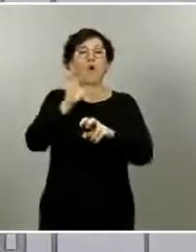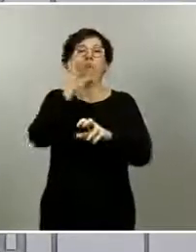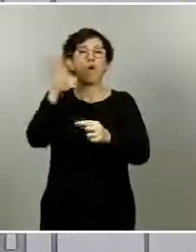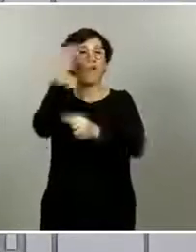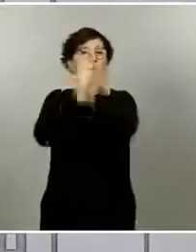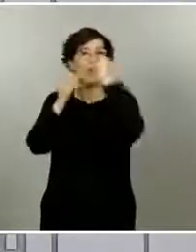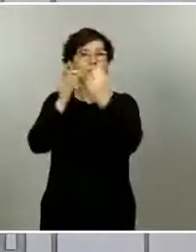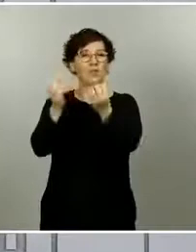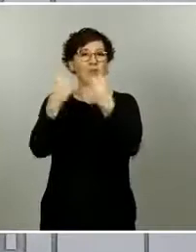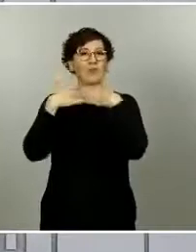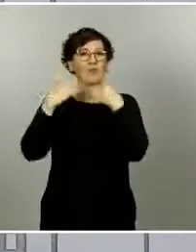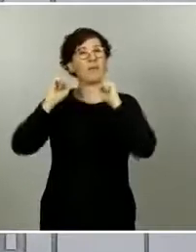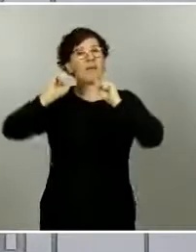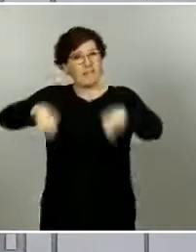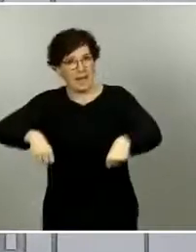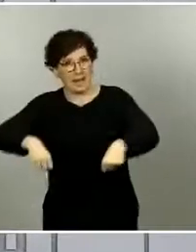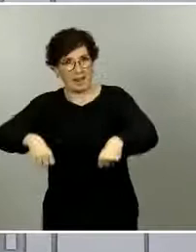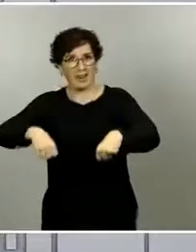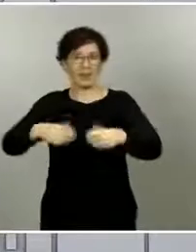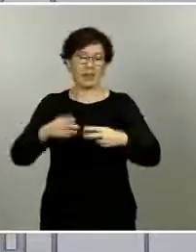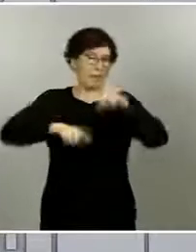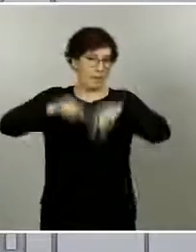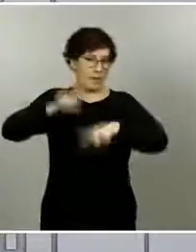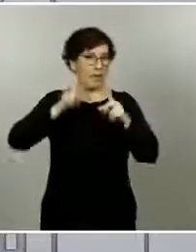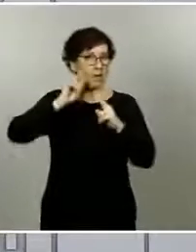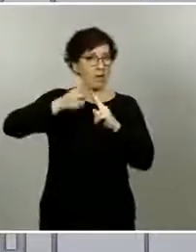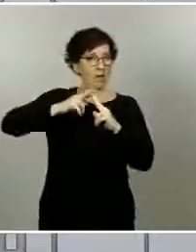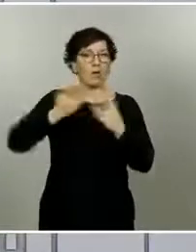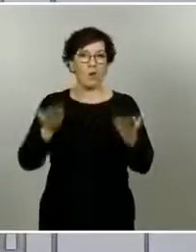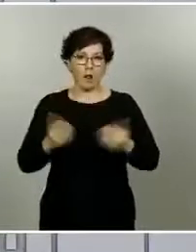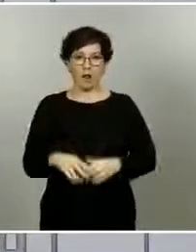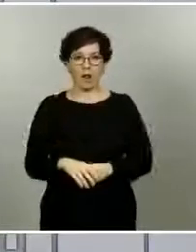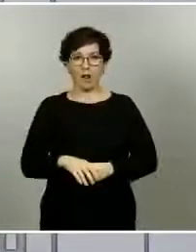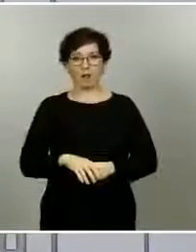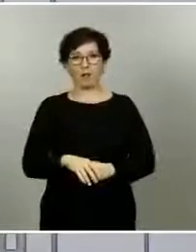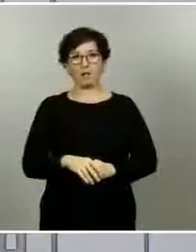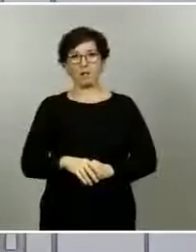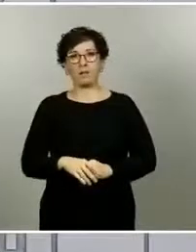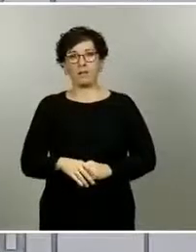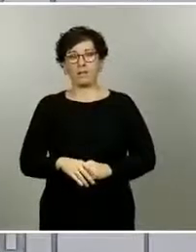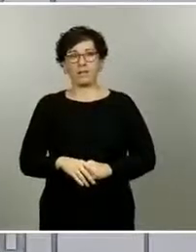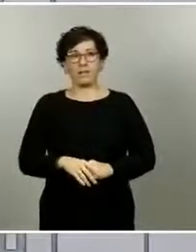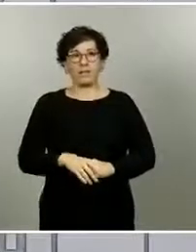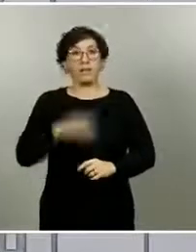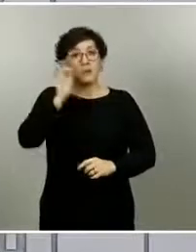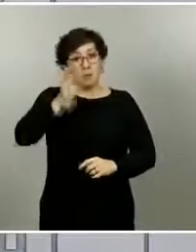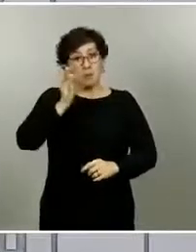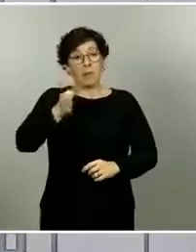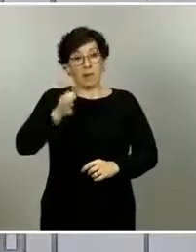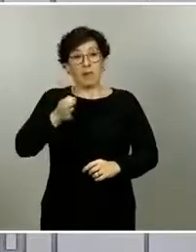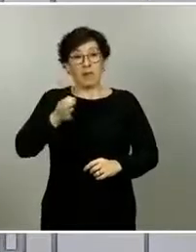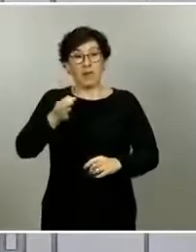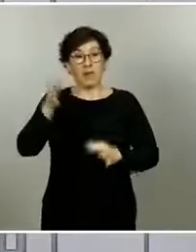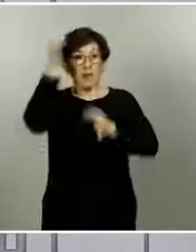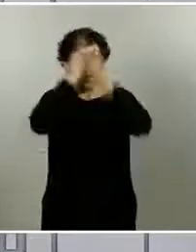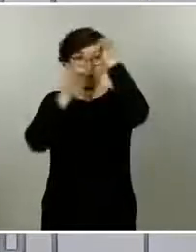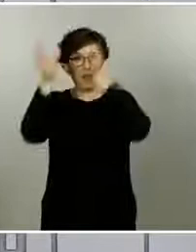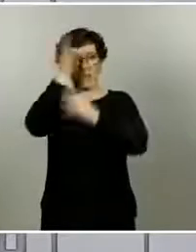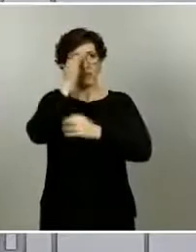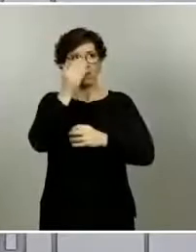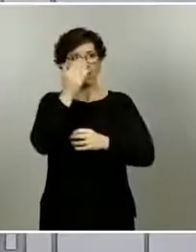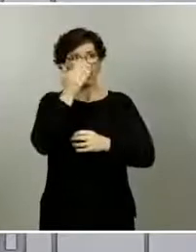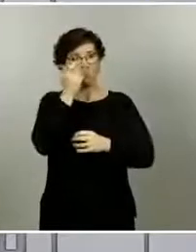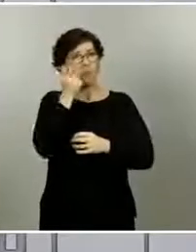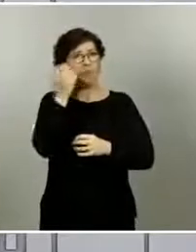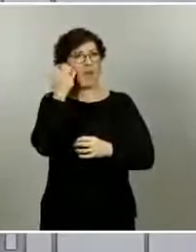en la actualización de las fichas de evolución clínica de los pacientes. Estos datos son un